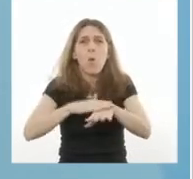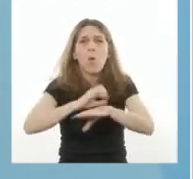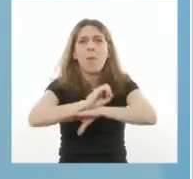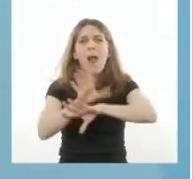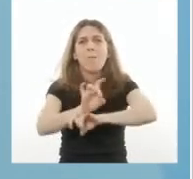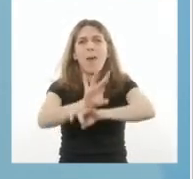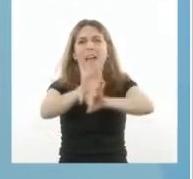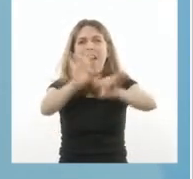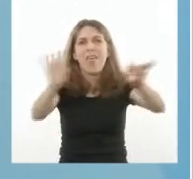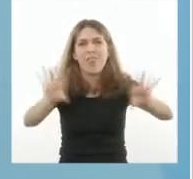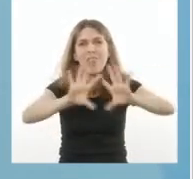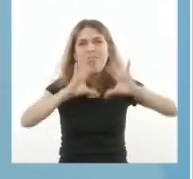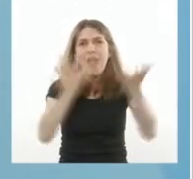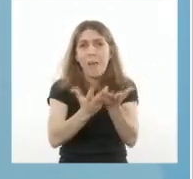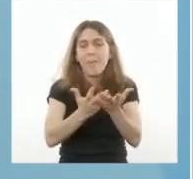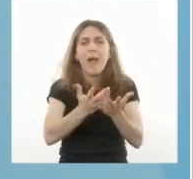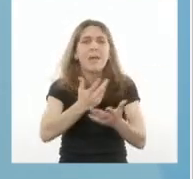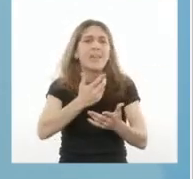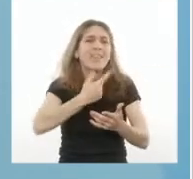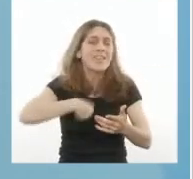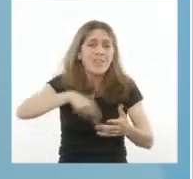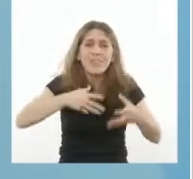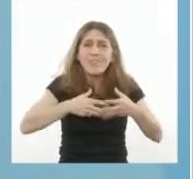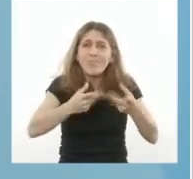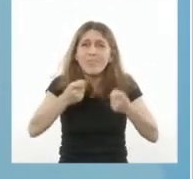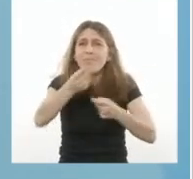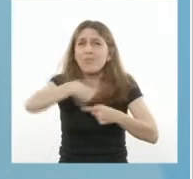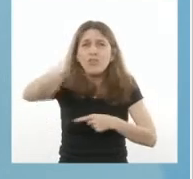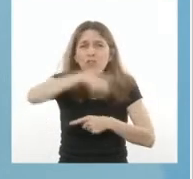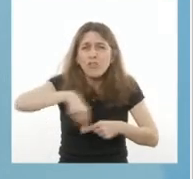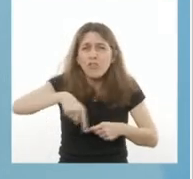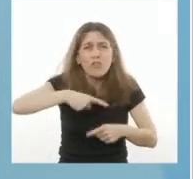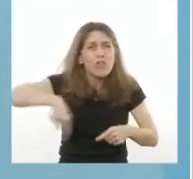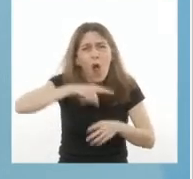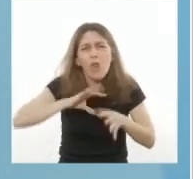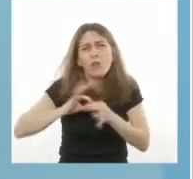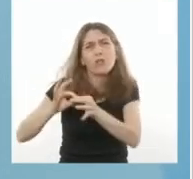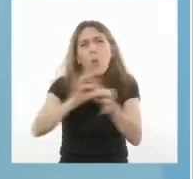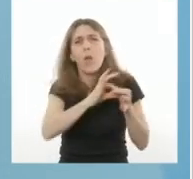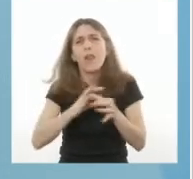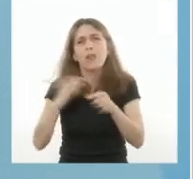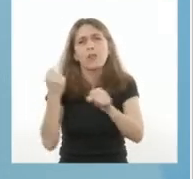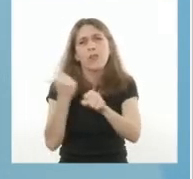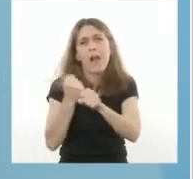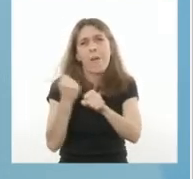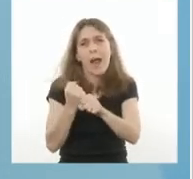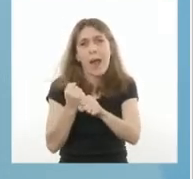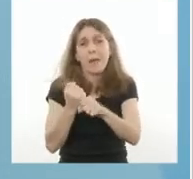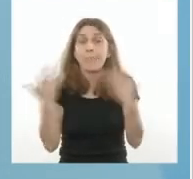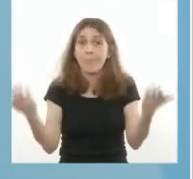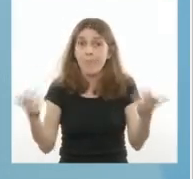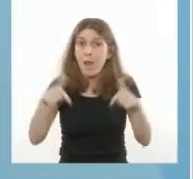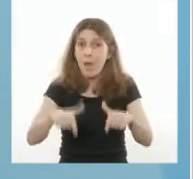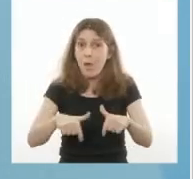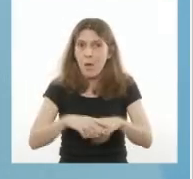Necesitamos que todos y todas trabajemos en unidad. Ahora bien,